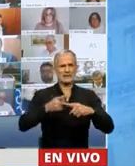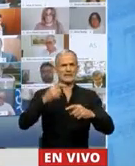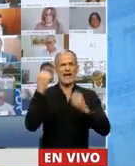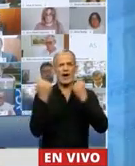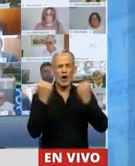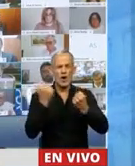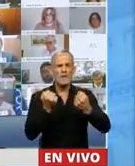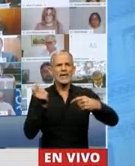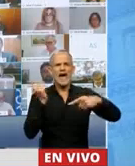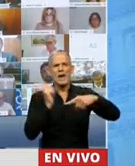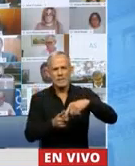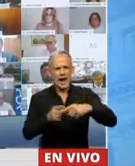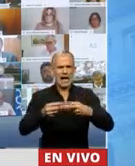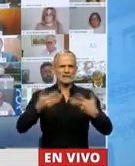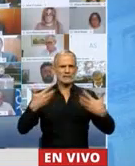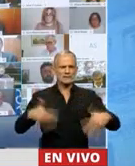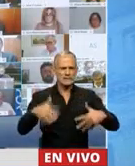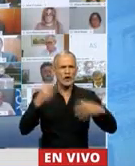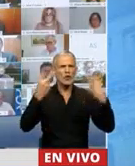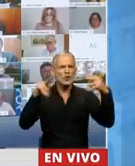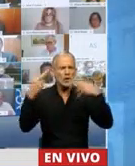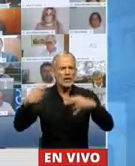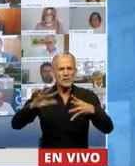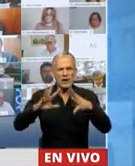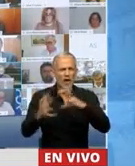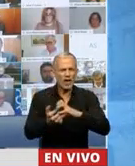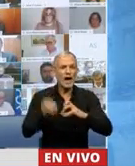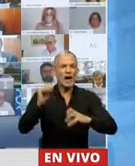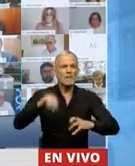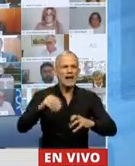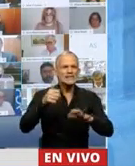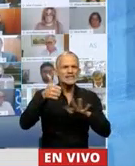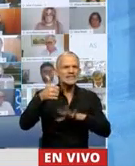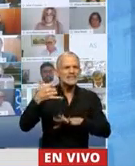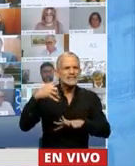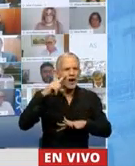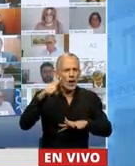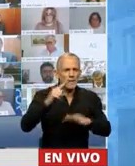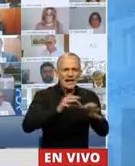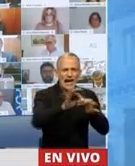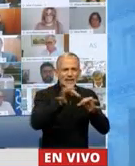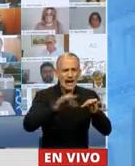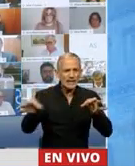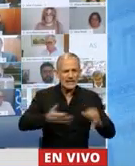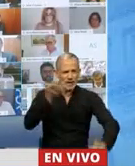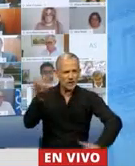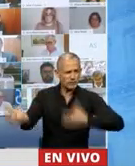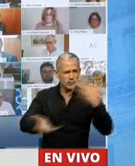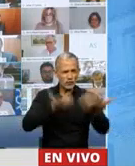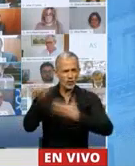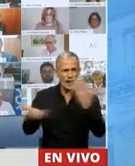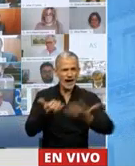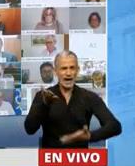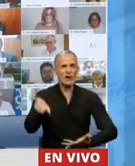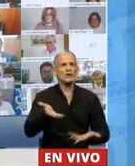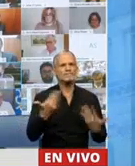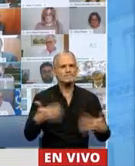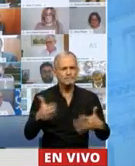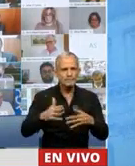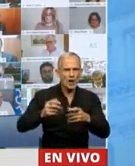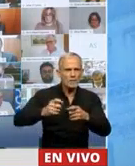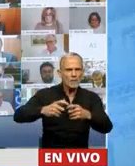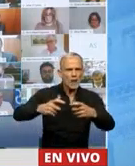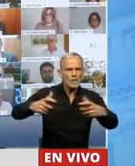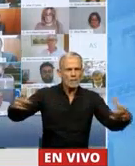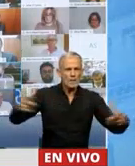economía, los efectos sobre el turismo y 65.000 hectáreas que ya están bajo fuego y que tienden a extenderse